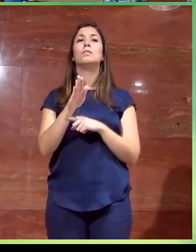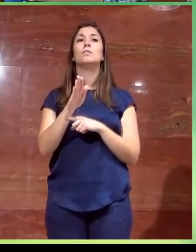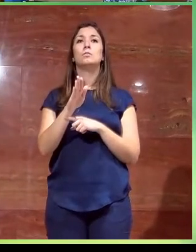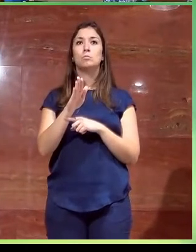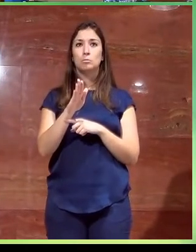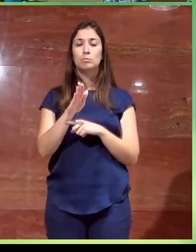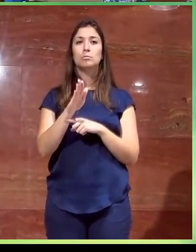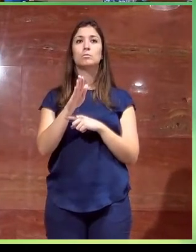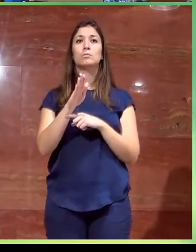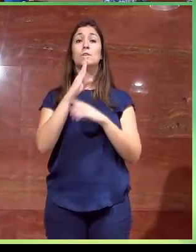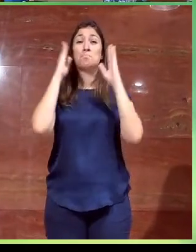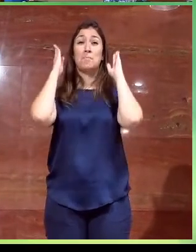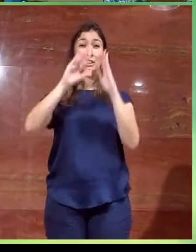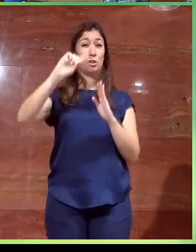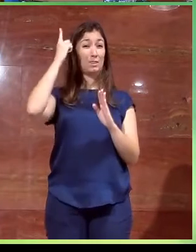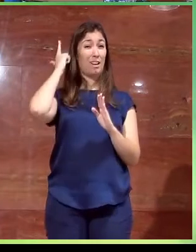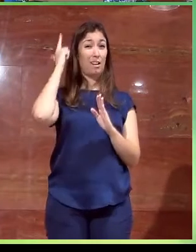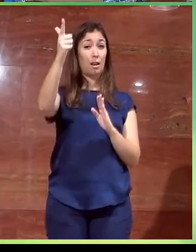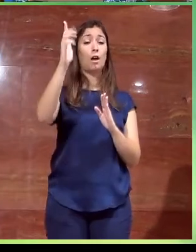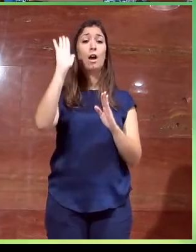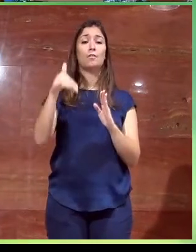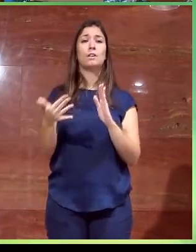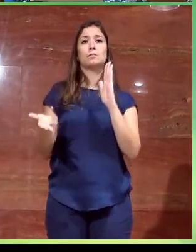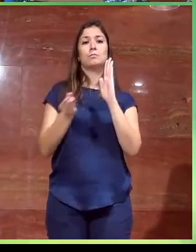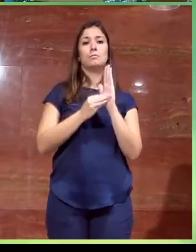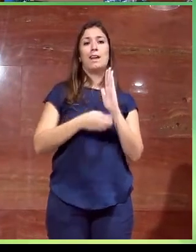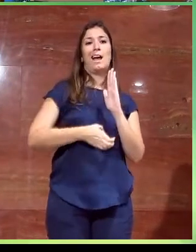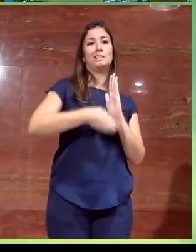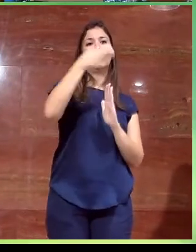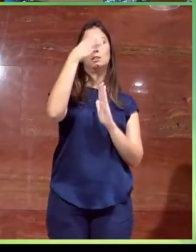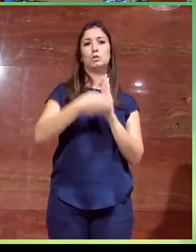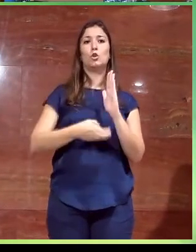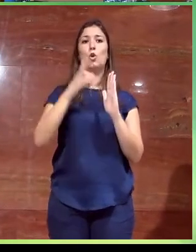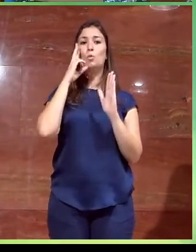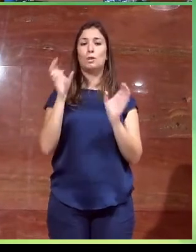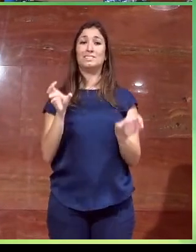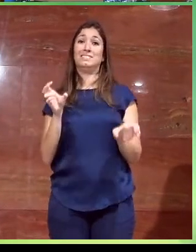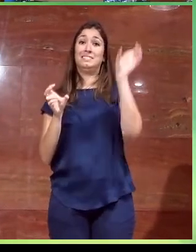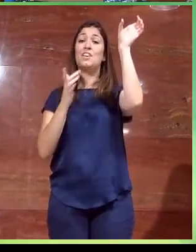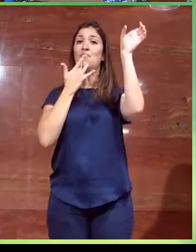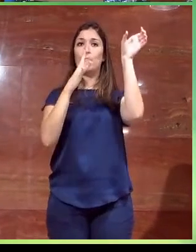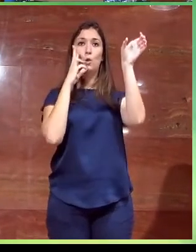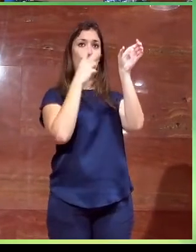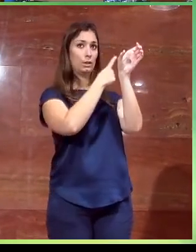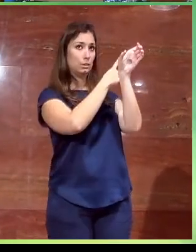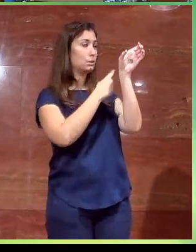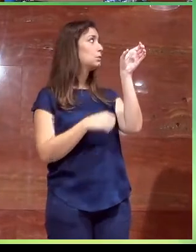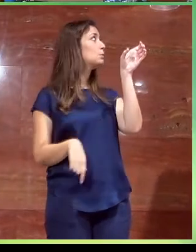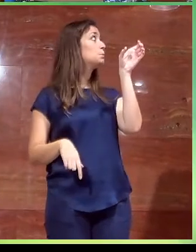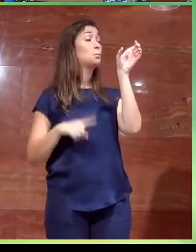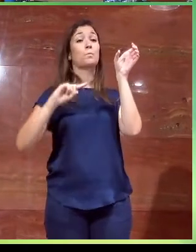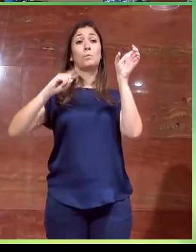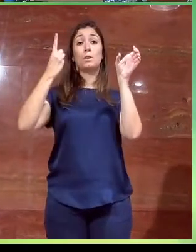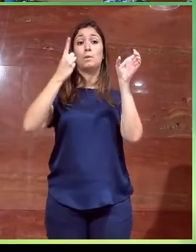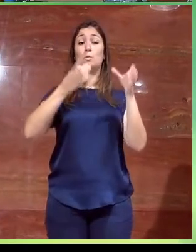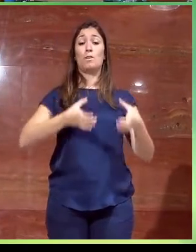alineado con el eje del pasillo más largo la colocación de un ascensor de vidrio en esa doble altura que tienen ustedes con la situación en la planta primera,